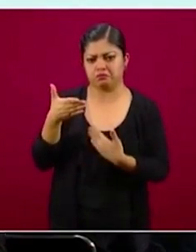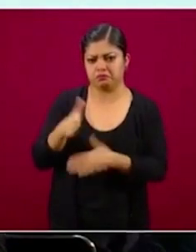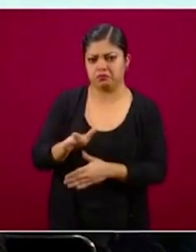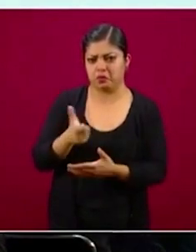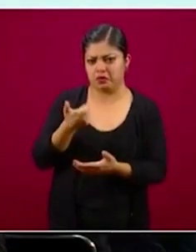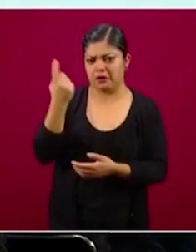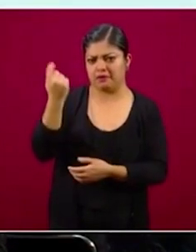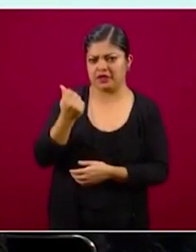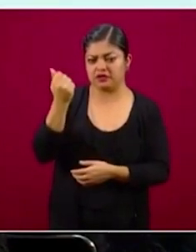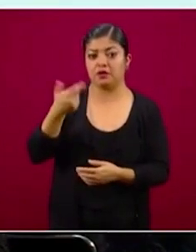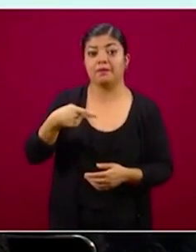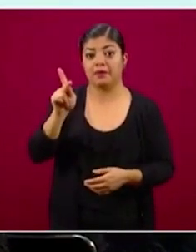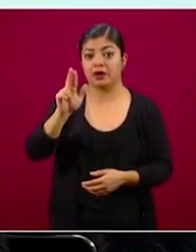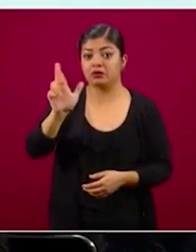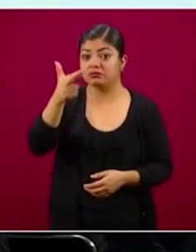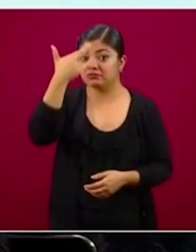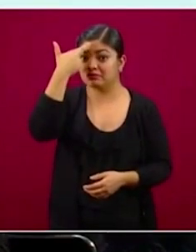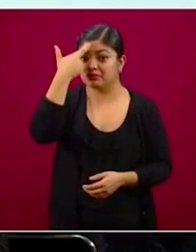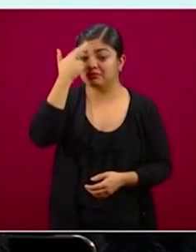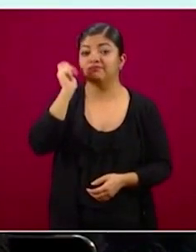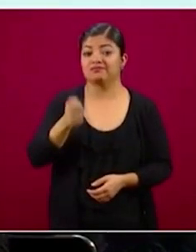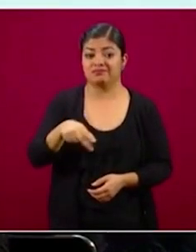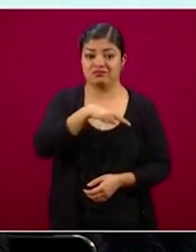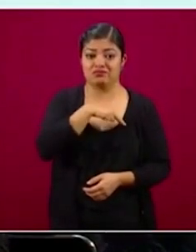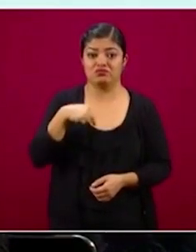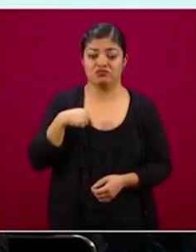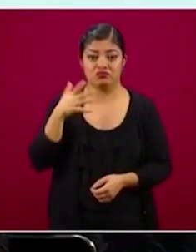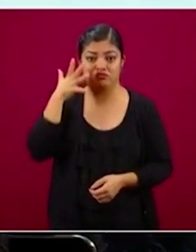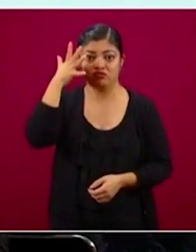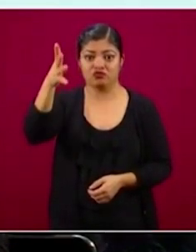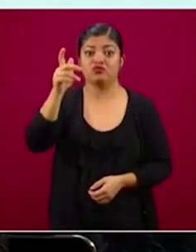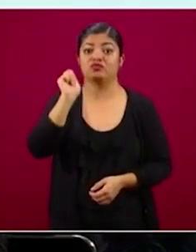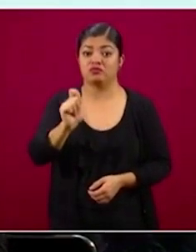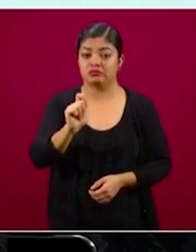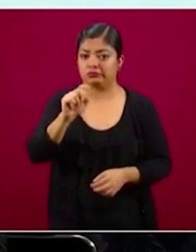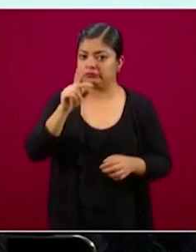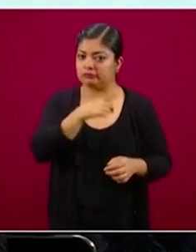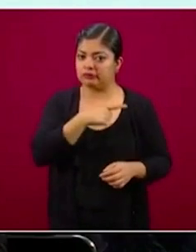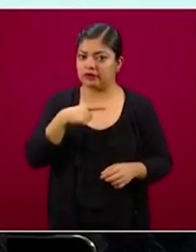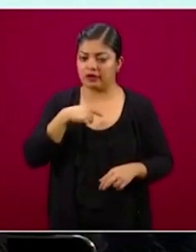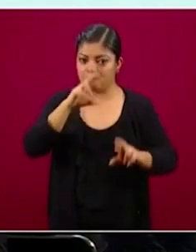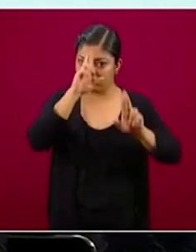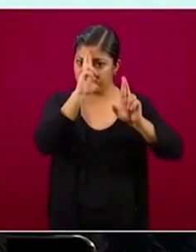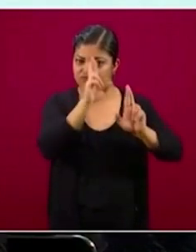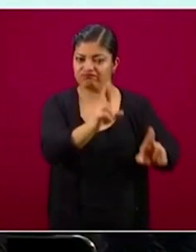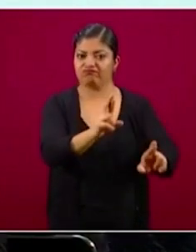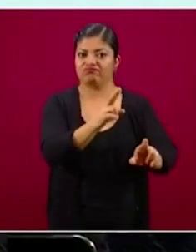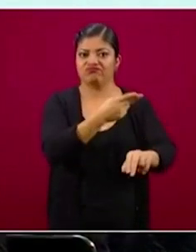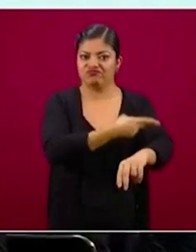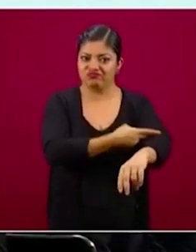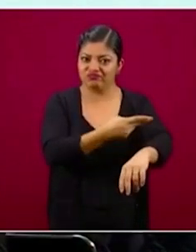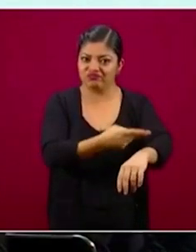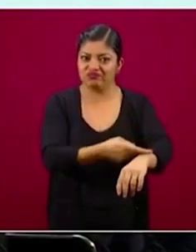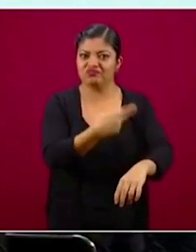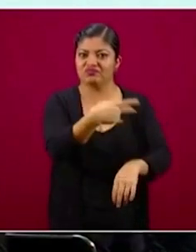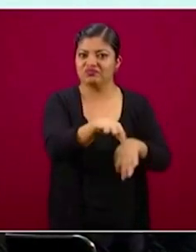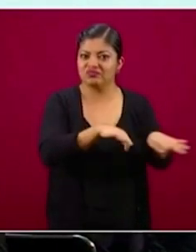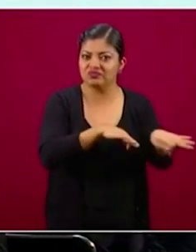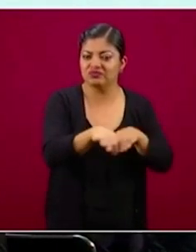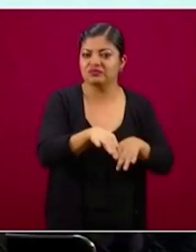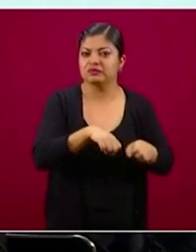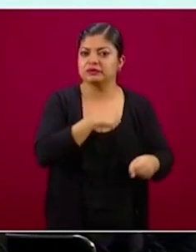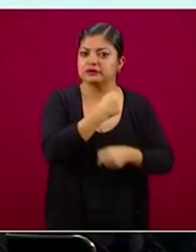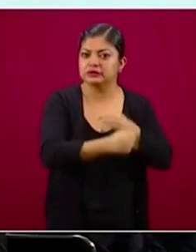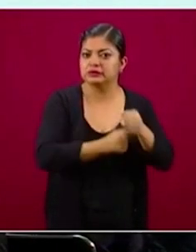insisto nuevamente, todos vamos para allá y debemos de honrar el trabajo, la dedicación que han tenido para nuestros